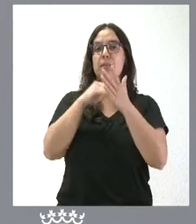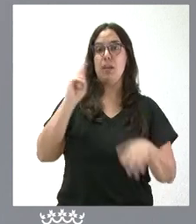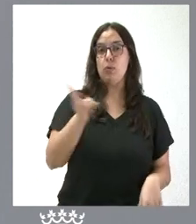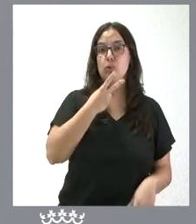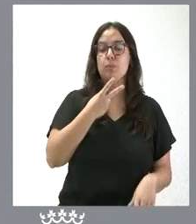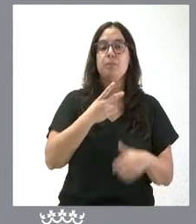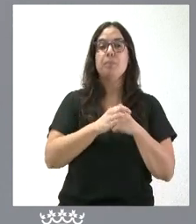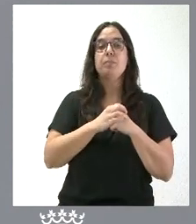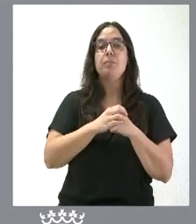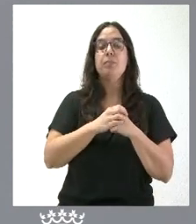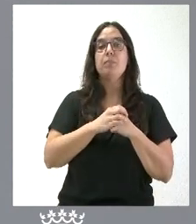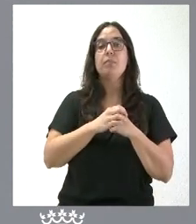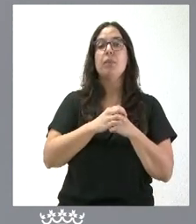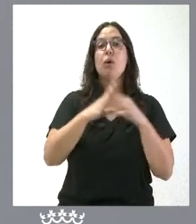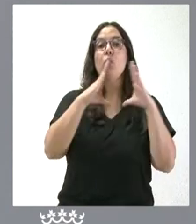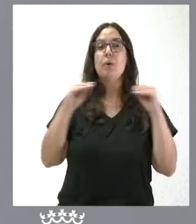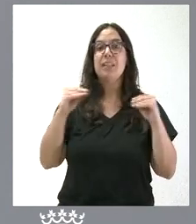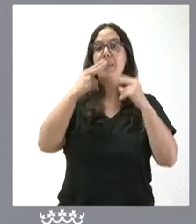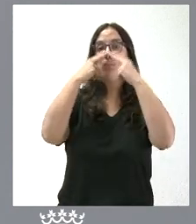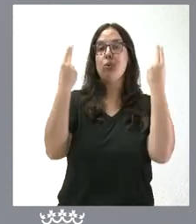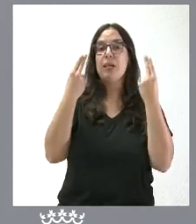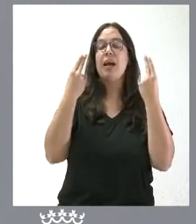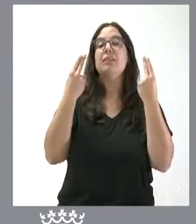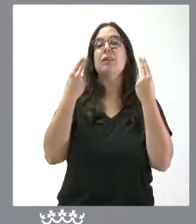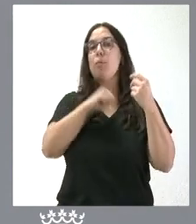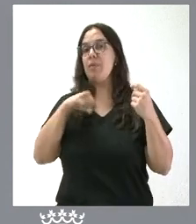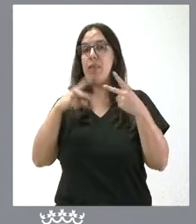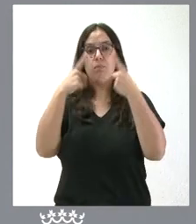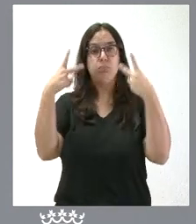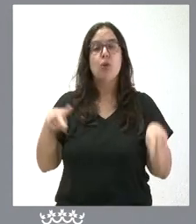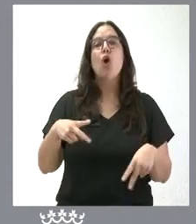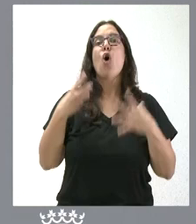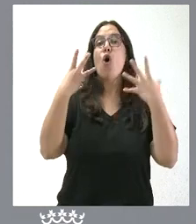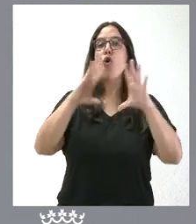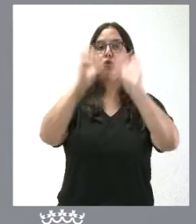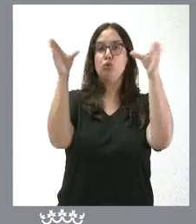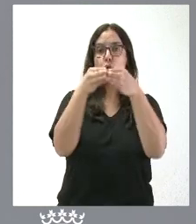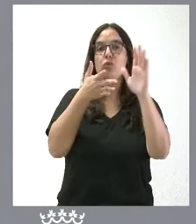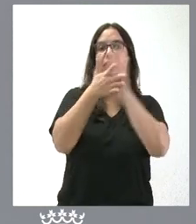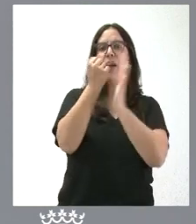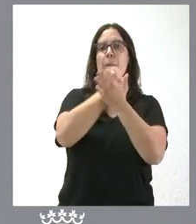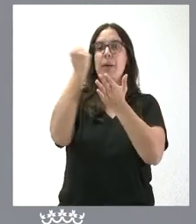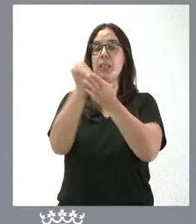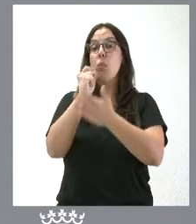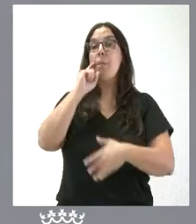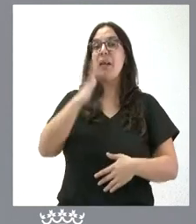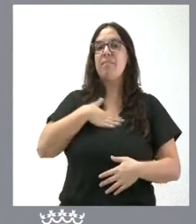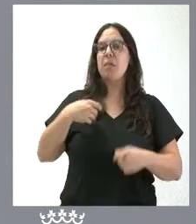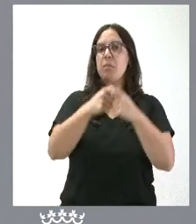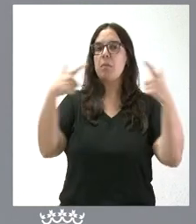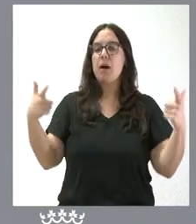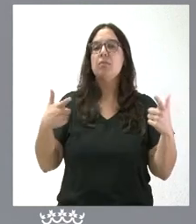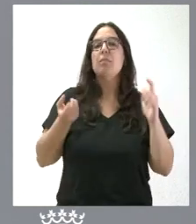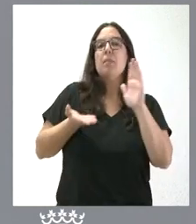para ocho universidades públicas y privadas, con una previsión de crecimiento sustancial de matriculaciones y aumento del coste